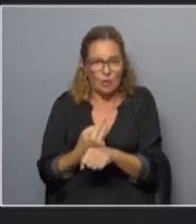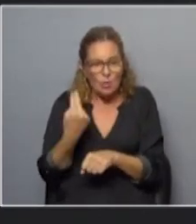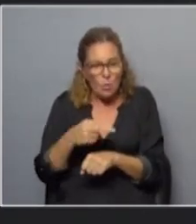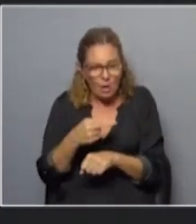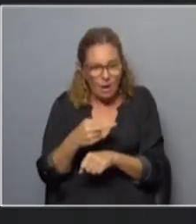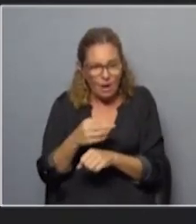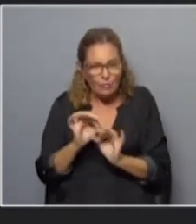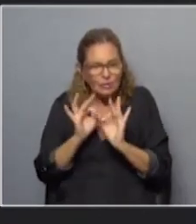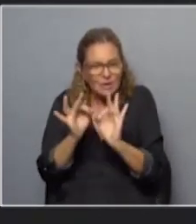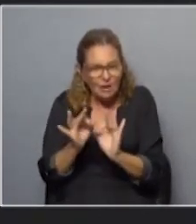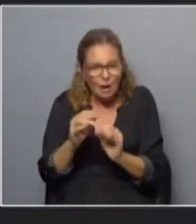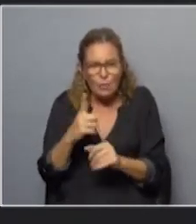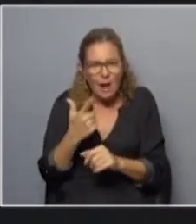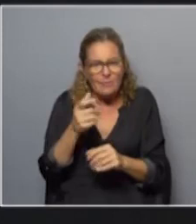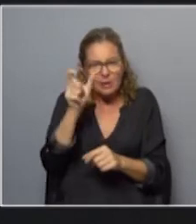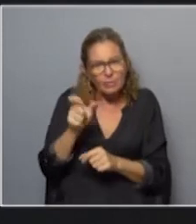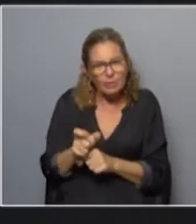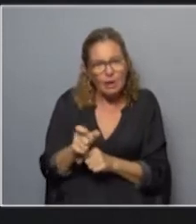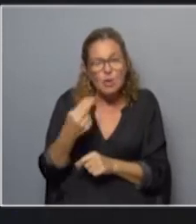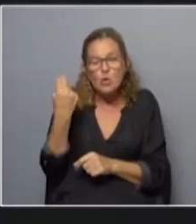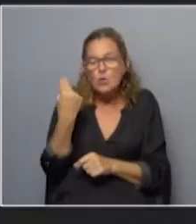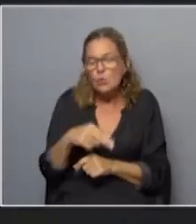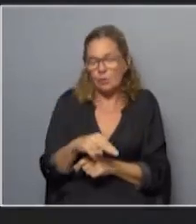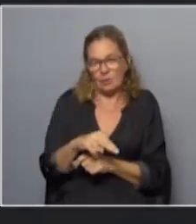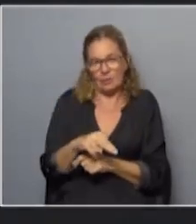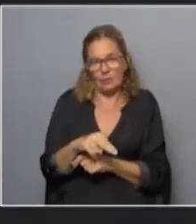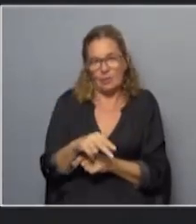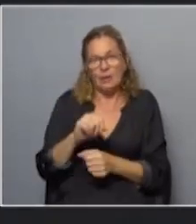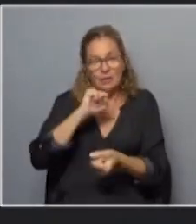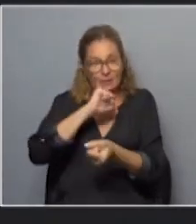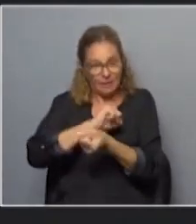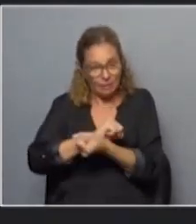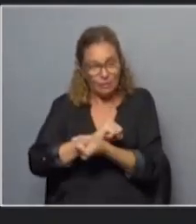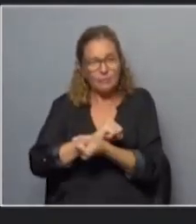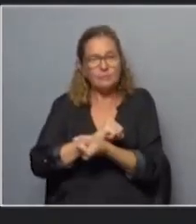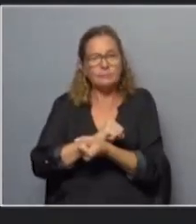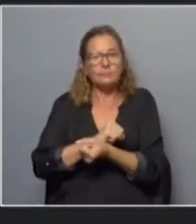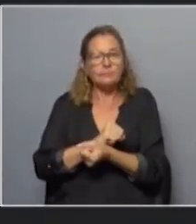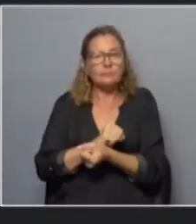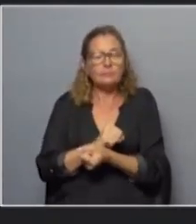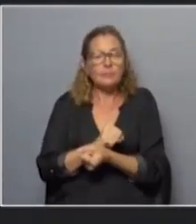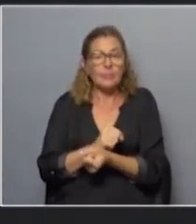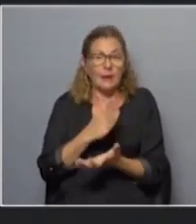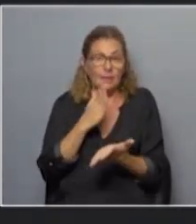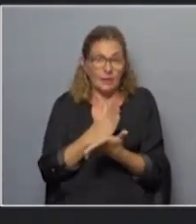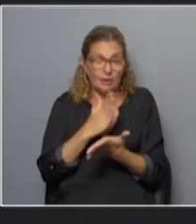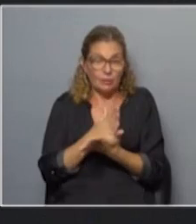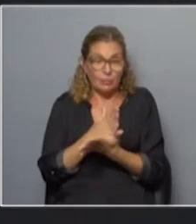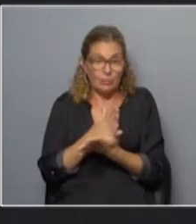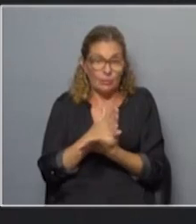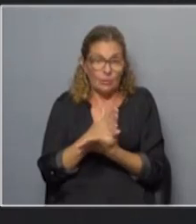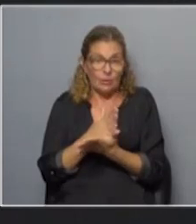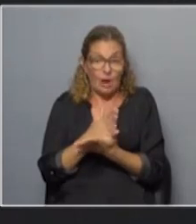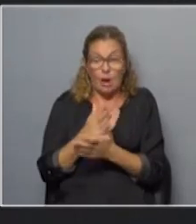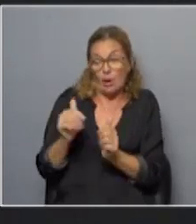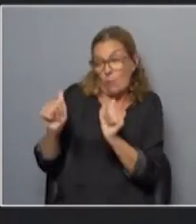no llegan, no tienen personal. Nunca, nunca, nunca. El detenido, si bien tiene derecho a contar con un